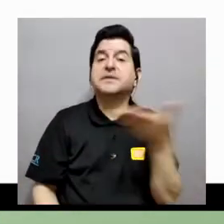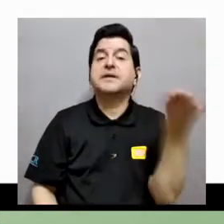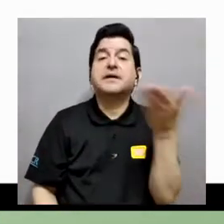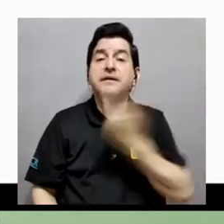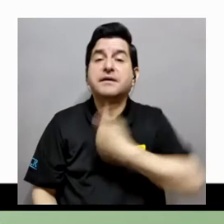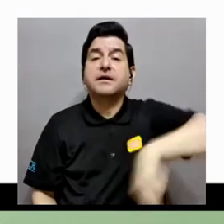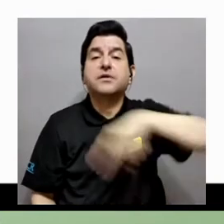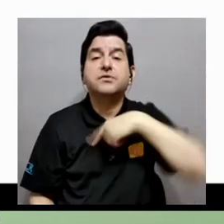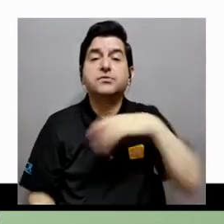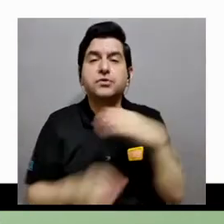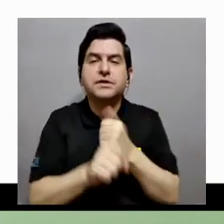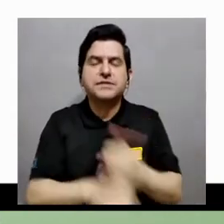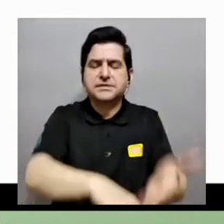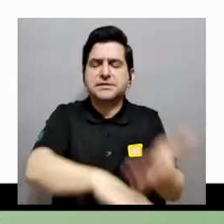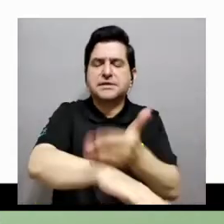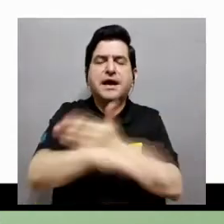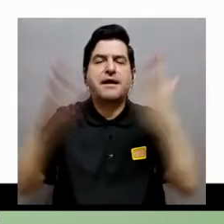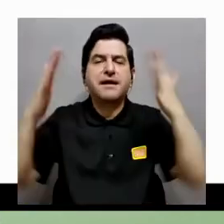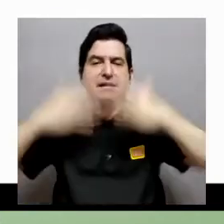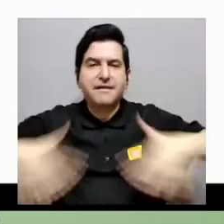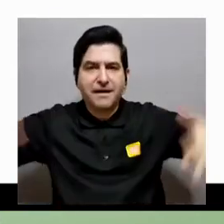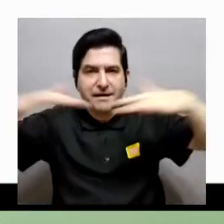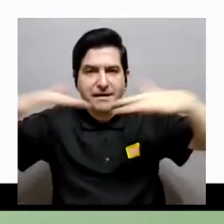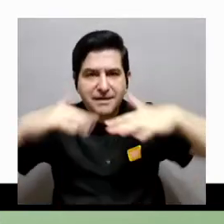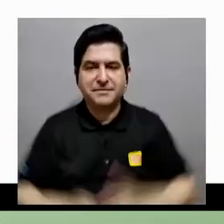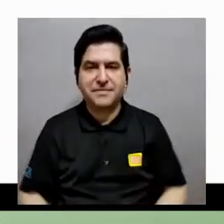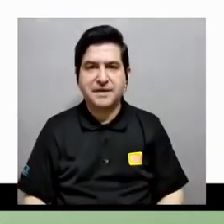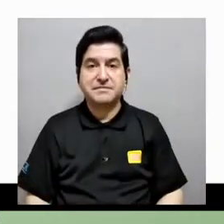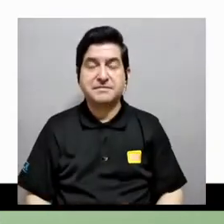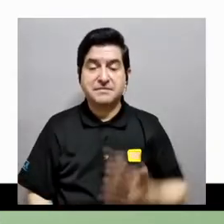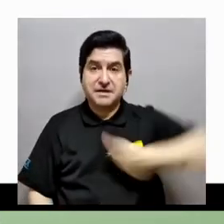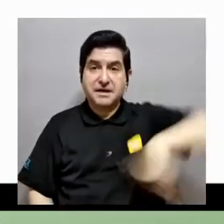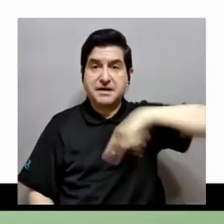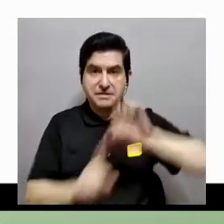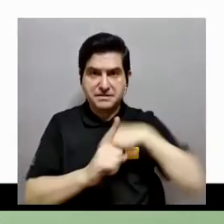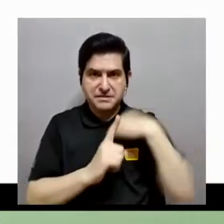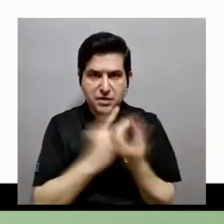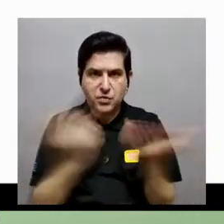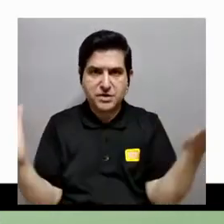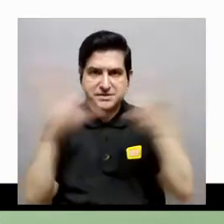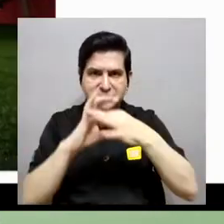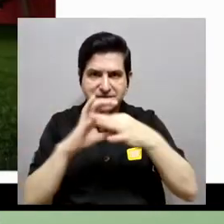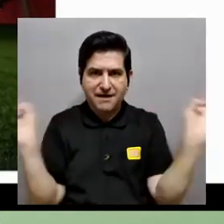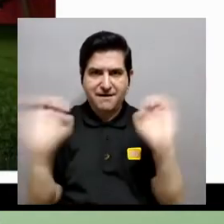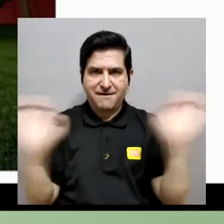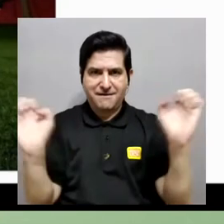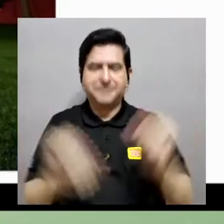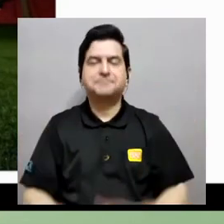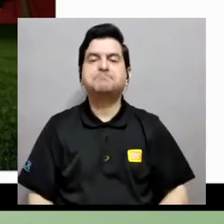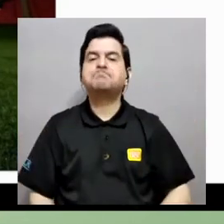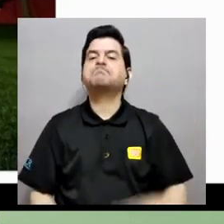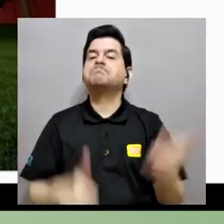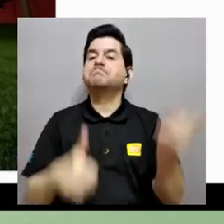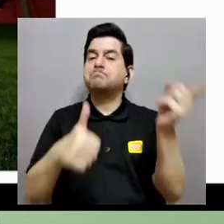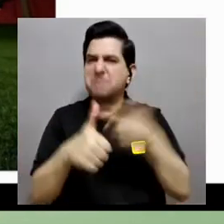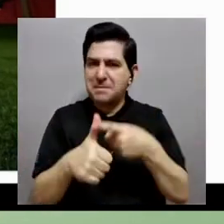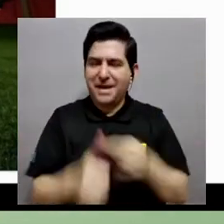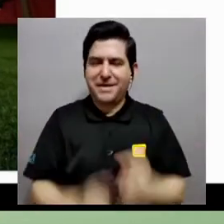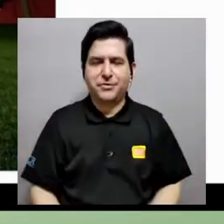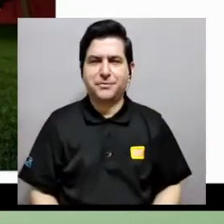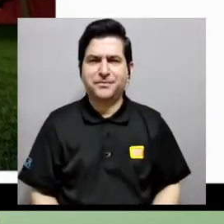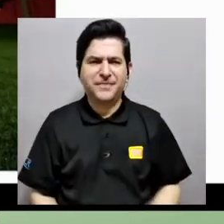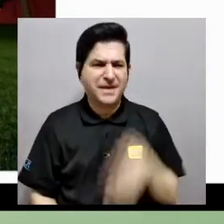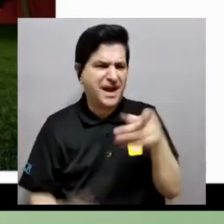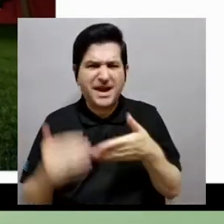esto para hacer algunas mejoras ambientales en nuestra sociedad y que tengan que ver con energía. Ok, primero que todo, ¿de qué